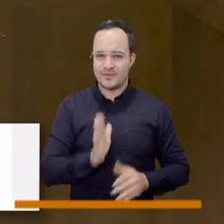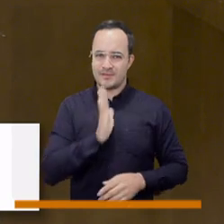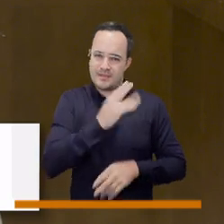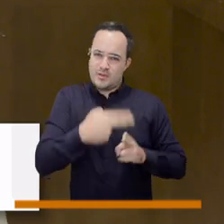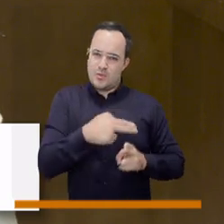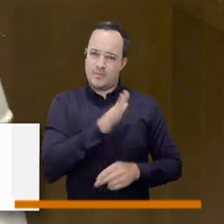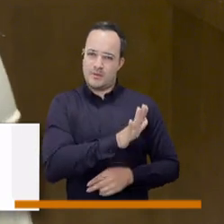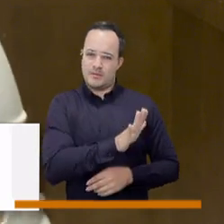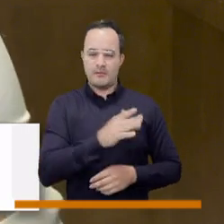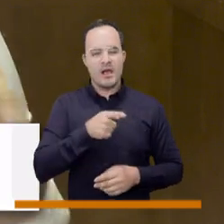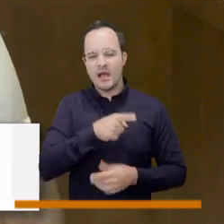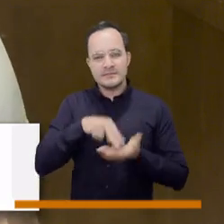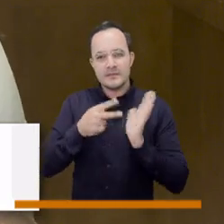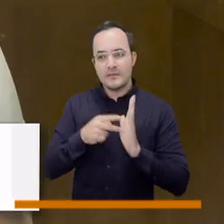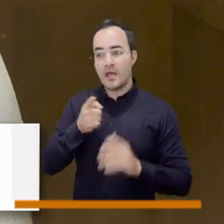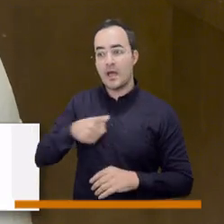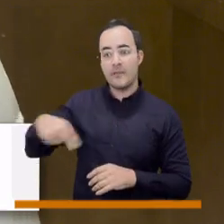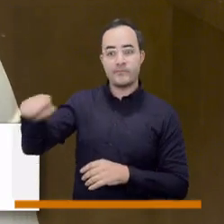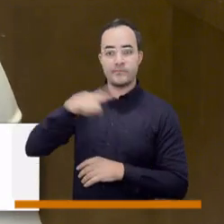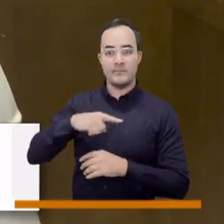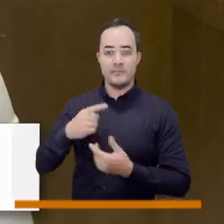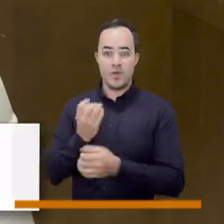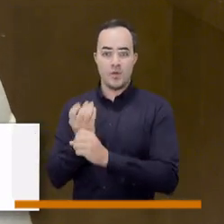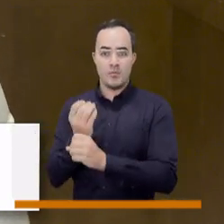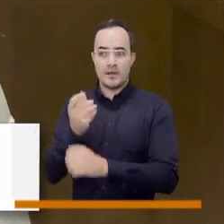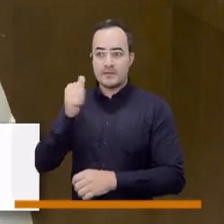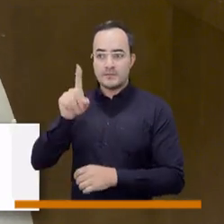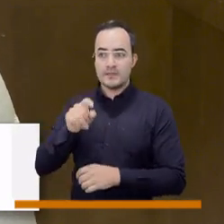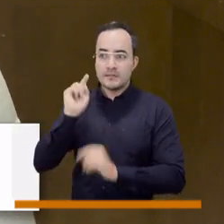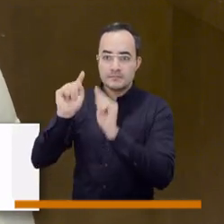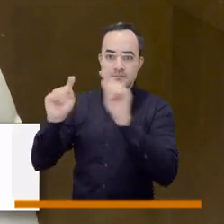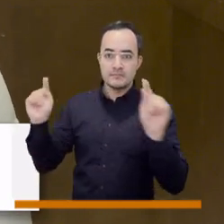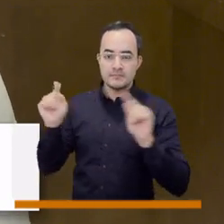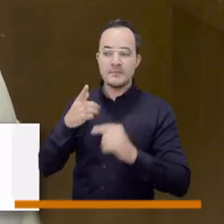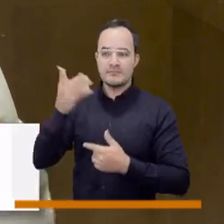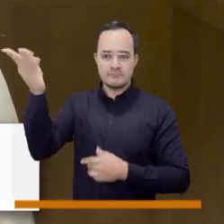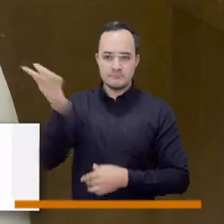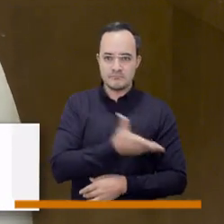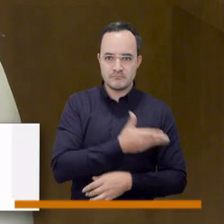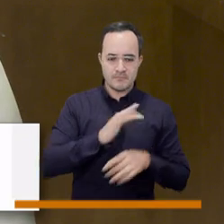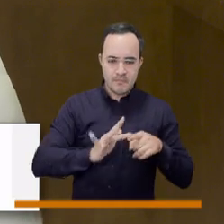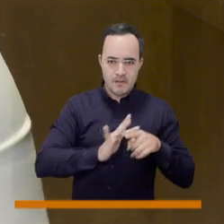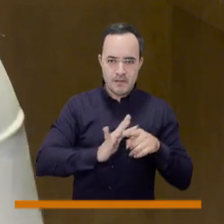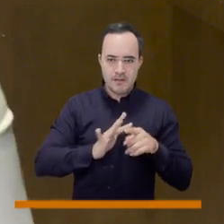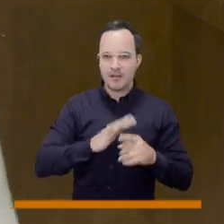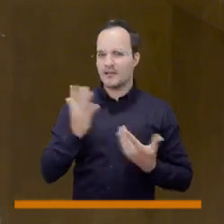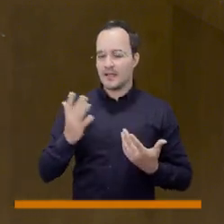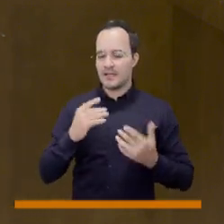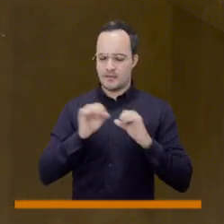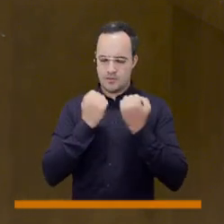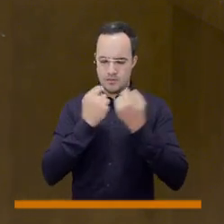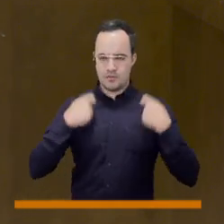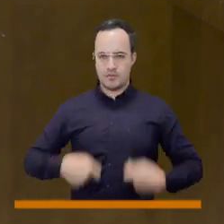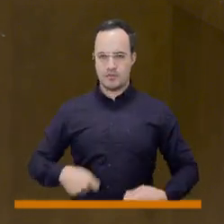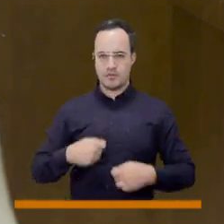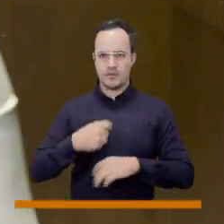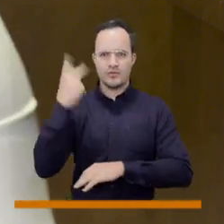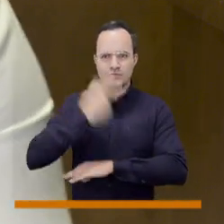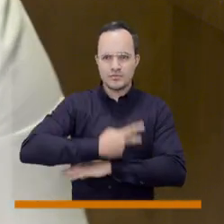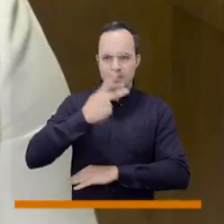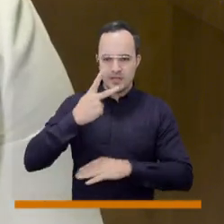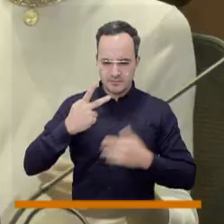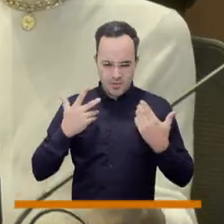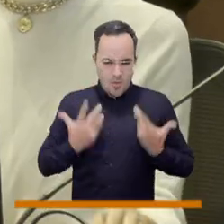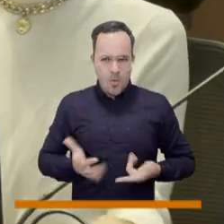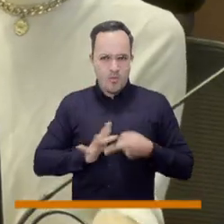estudiantes de la Comuna 16 tuvieron la oportunidad de ser concejales por dos días. Dos días durante los cuales tuvieron